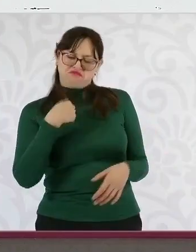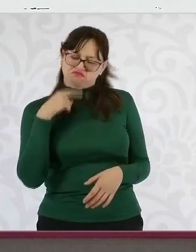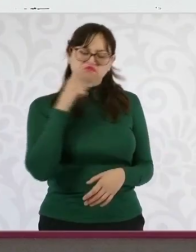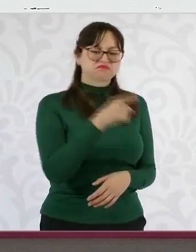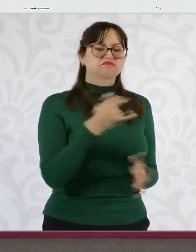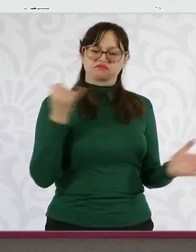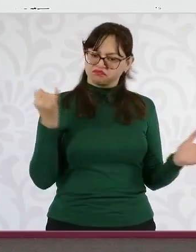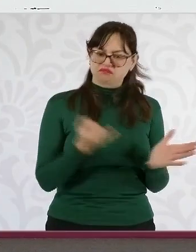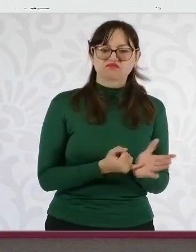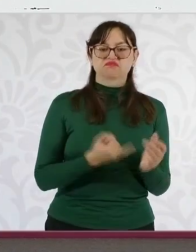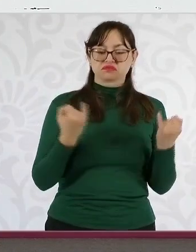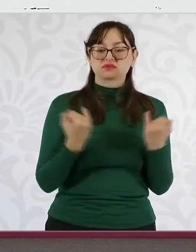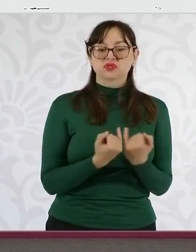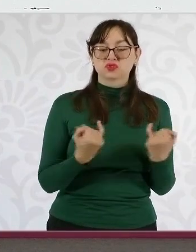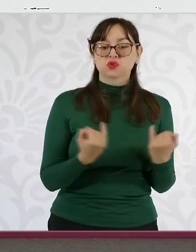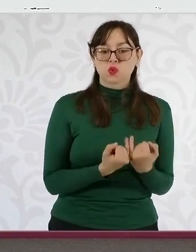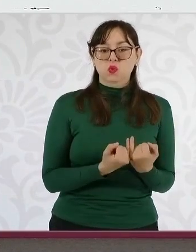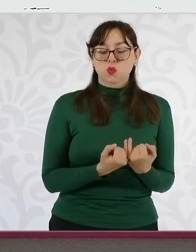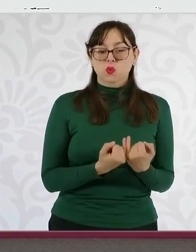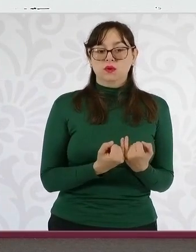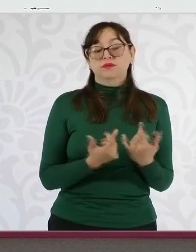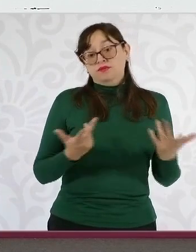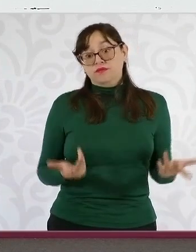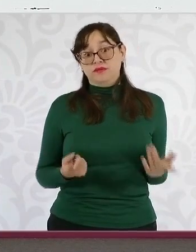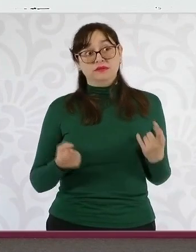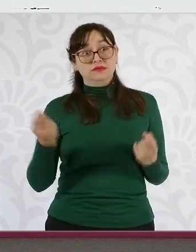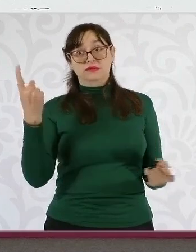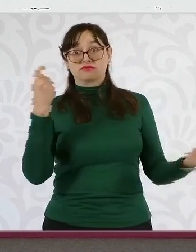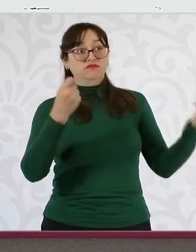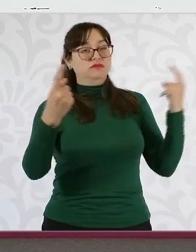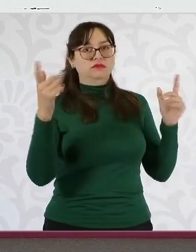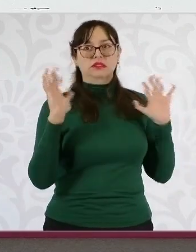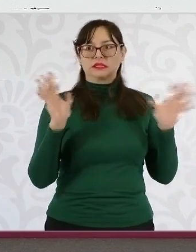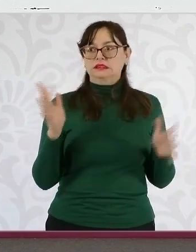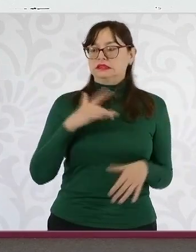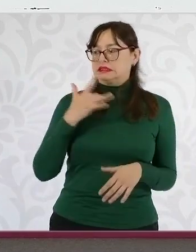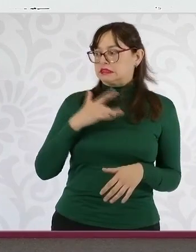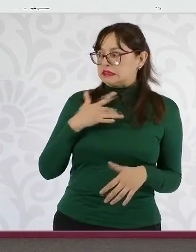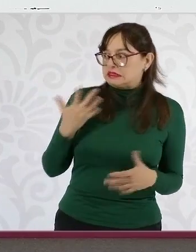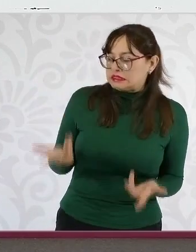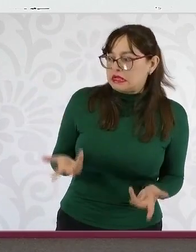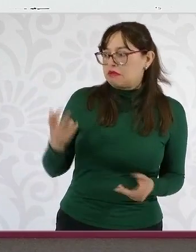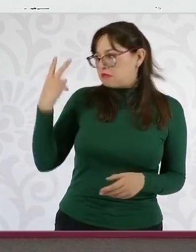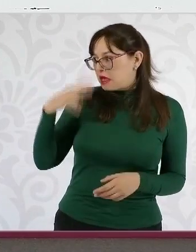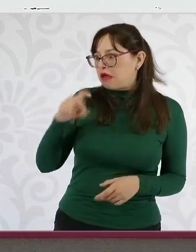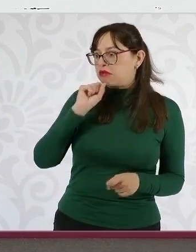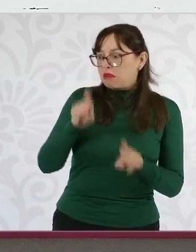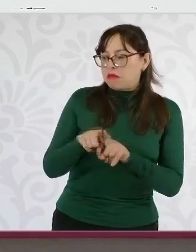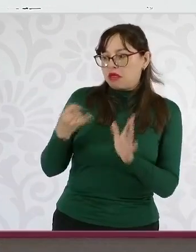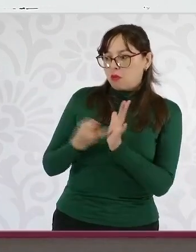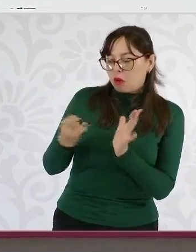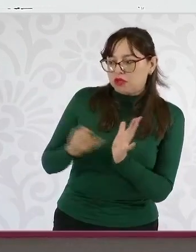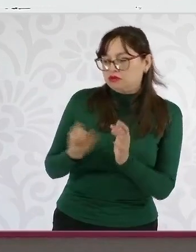que es lo que esperan muchos comentaristas, Financial Times, Wall Street Journal, en fin, porque es que ha pasado siempre, también se